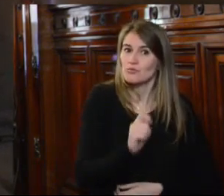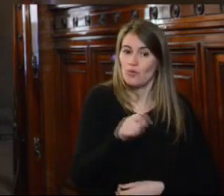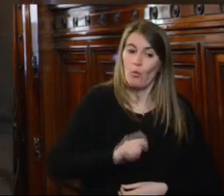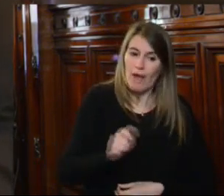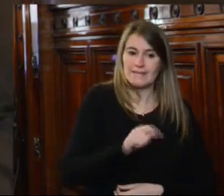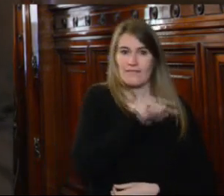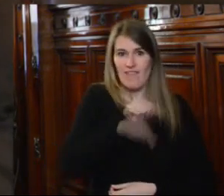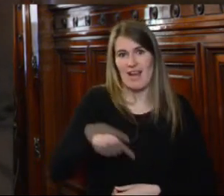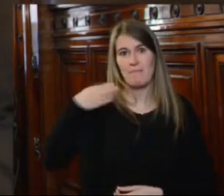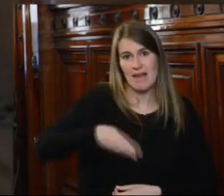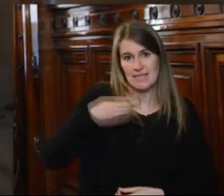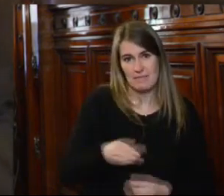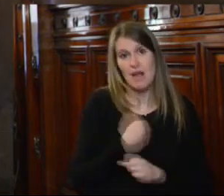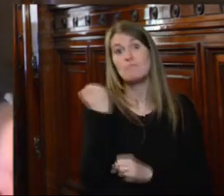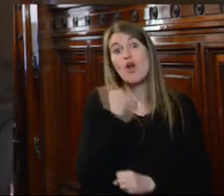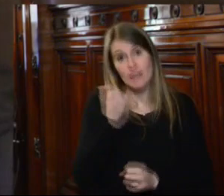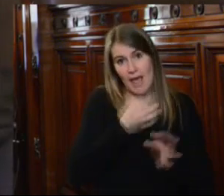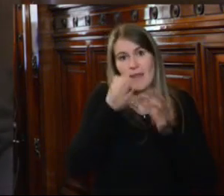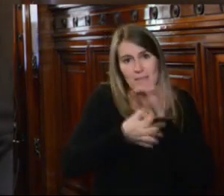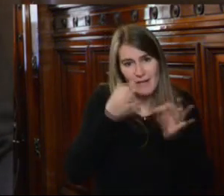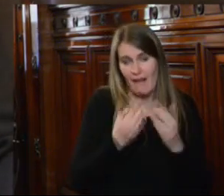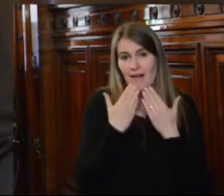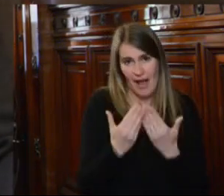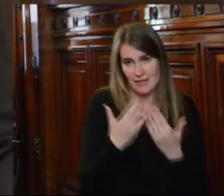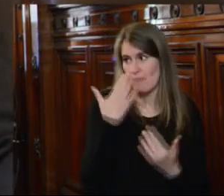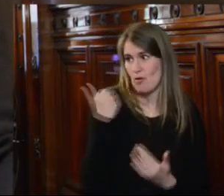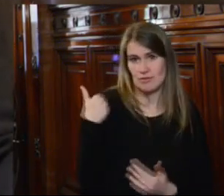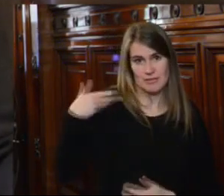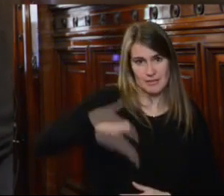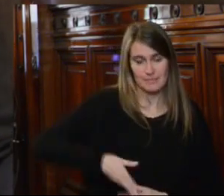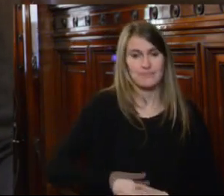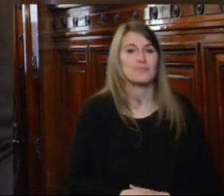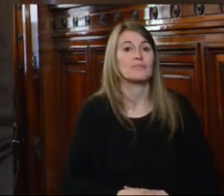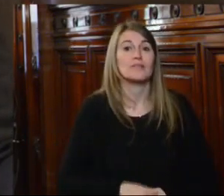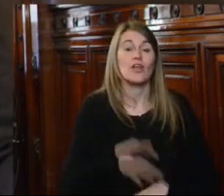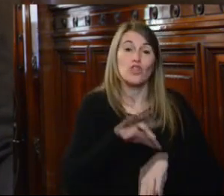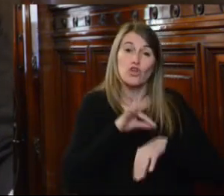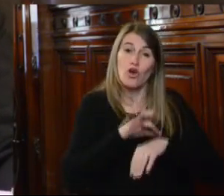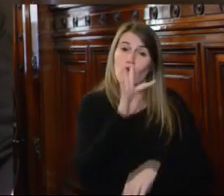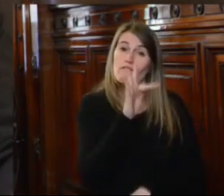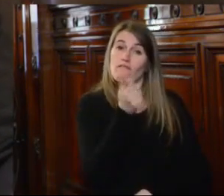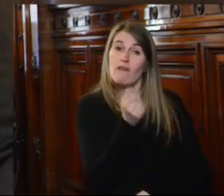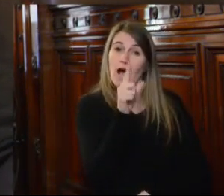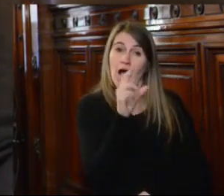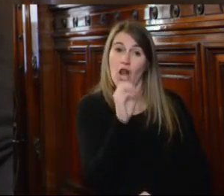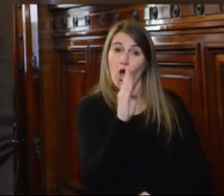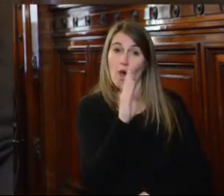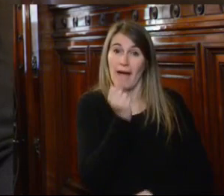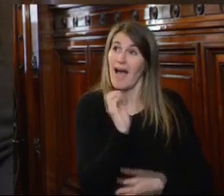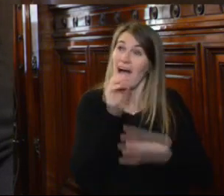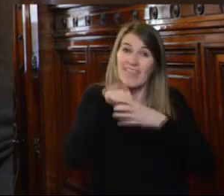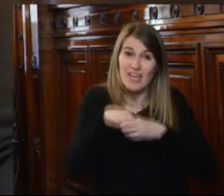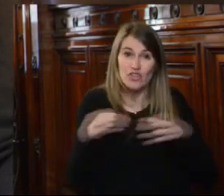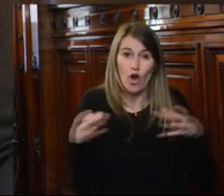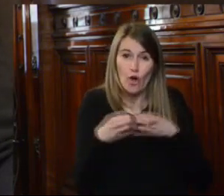importante instancia de diálogo aunque el doctor Faropa integrante de la institución nacional de derechos humanos ya